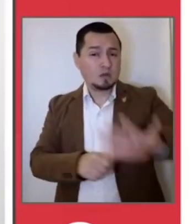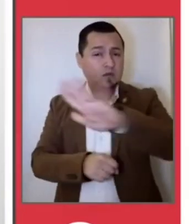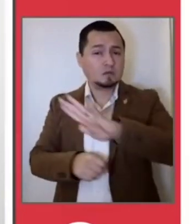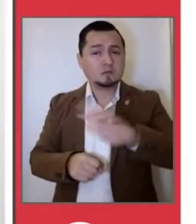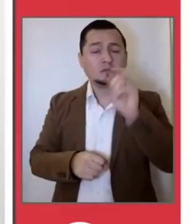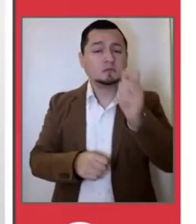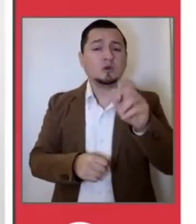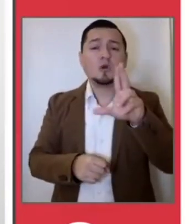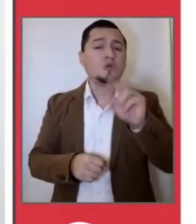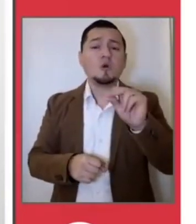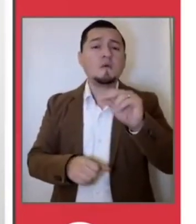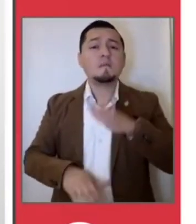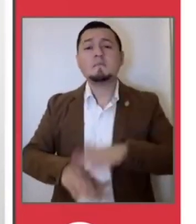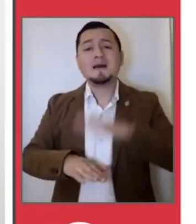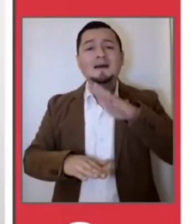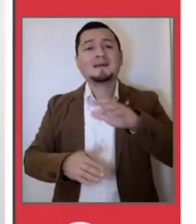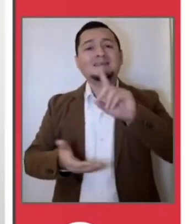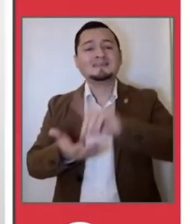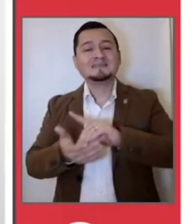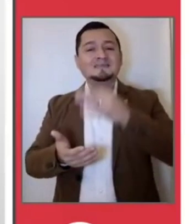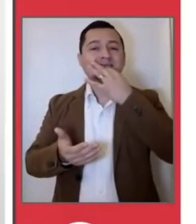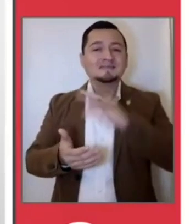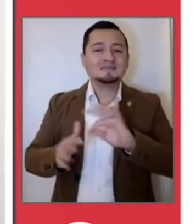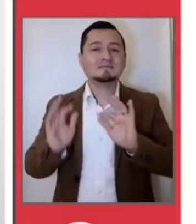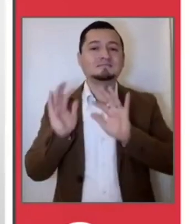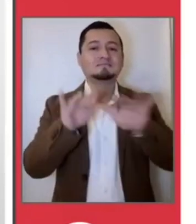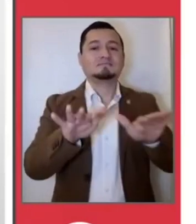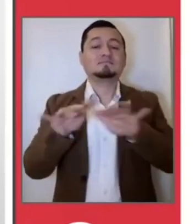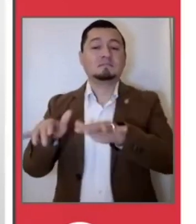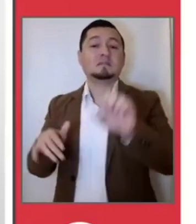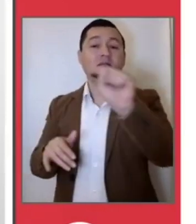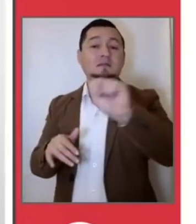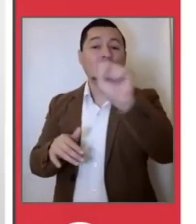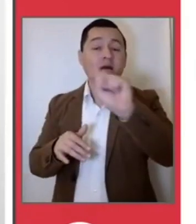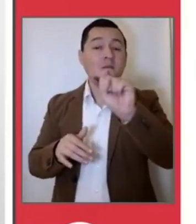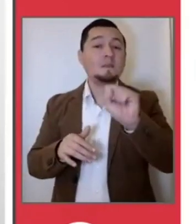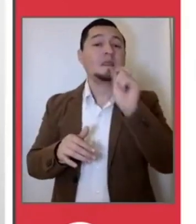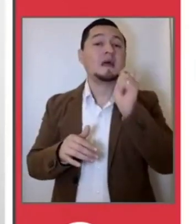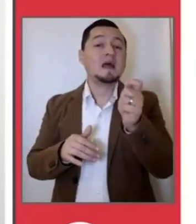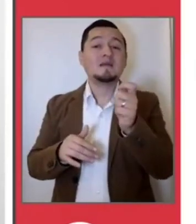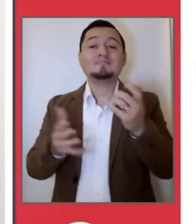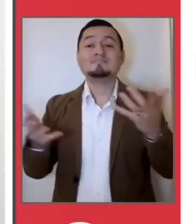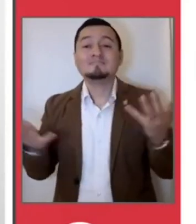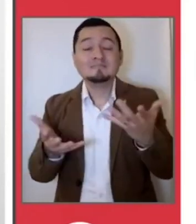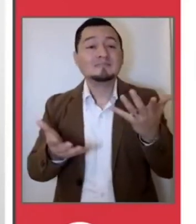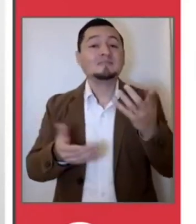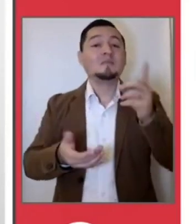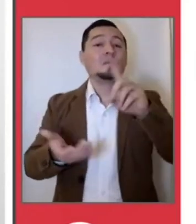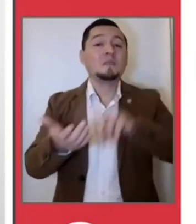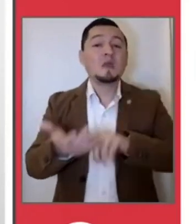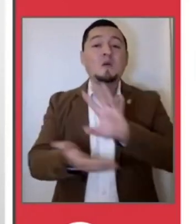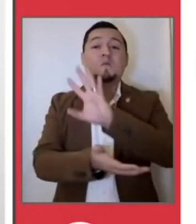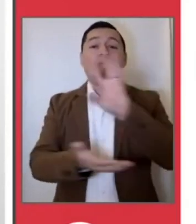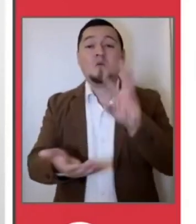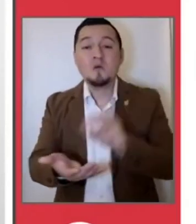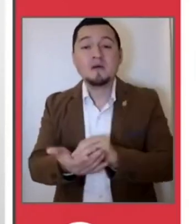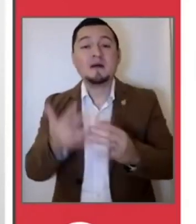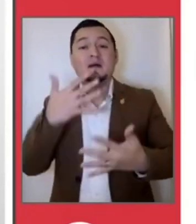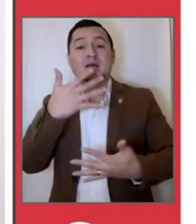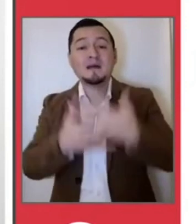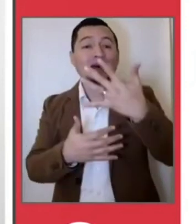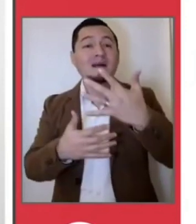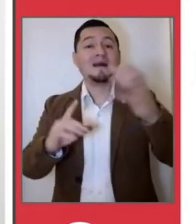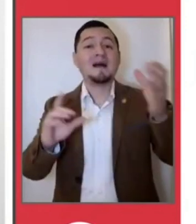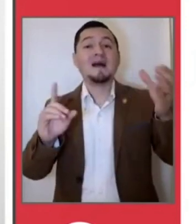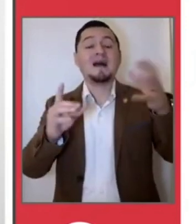que no va a haber celebraciones que quedan suspendidos a partir del sábado. Cualquier tipo de eventos de celebración, de bodas, 15 años, se van a